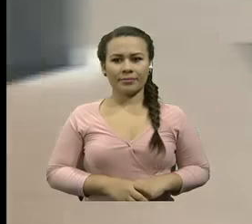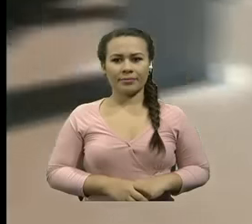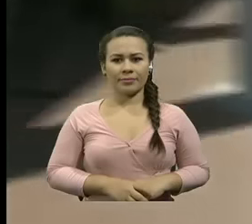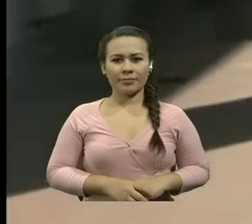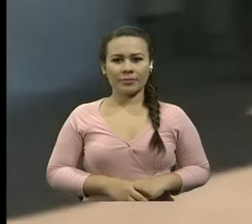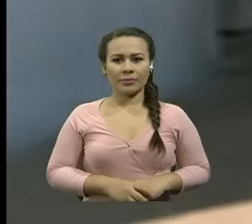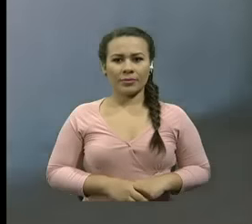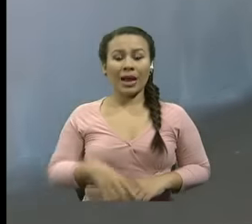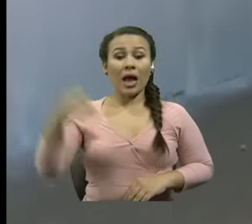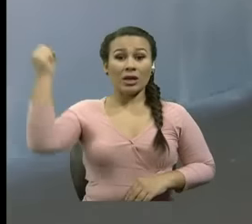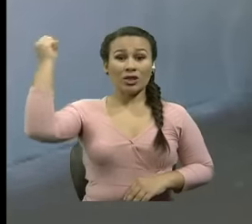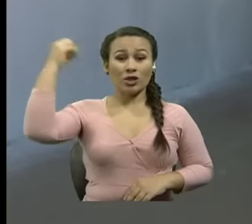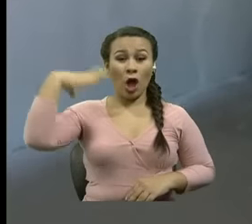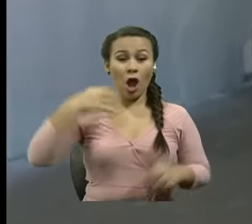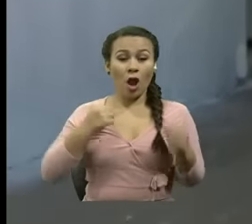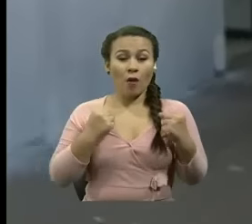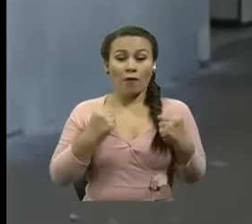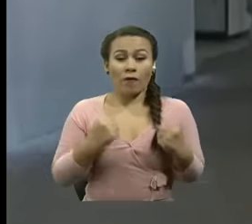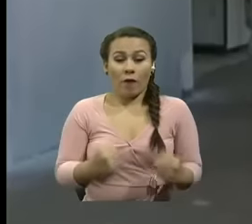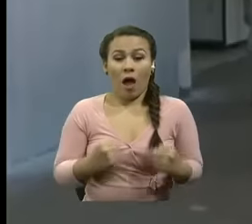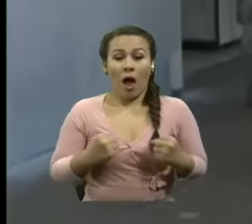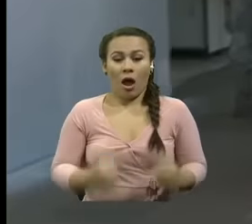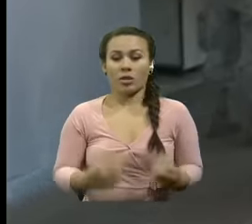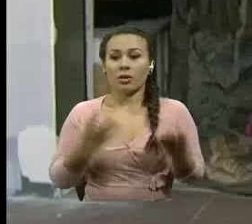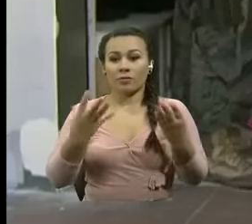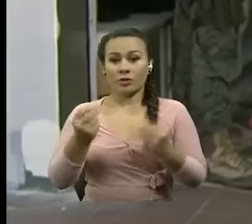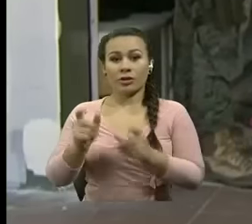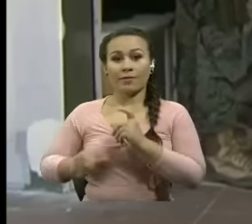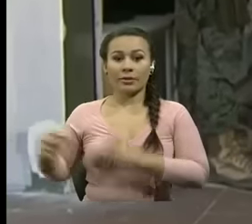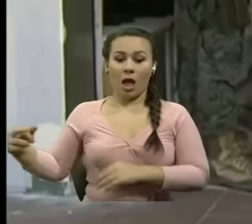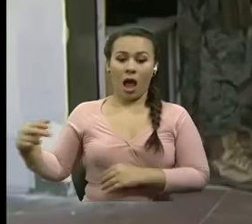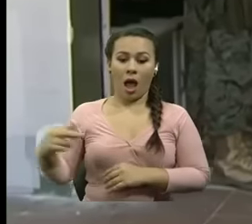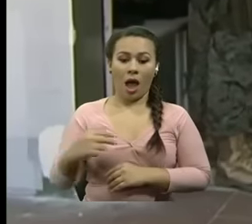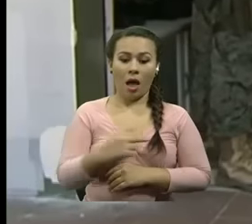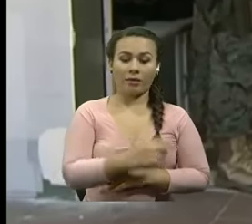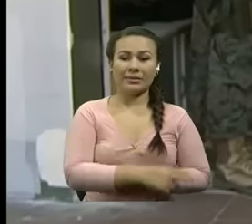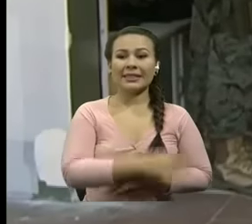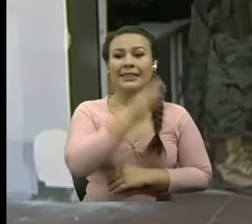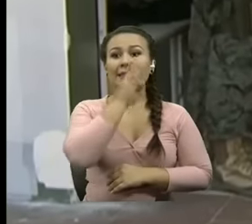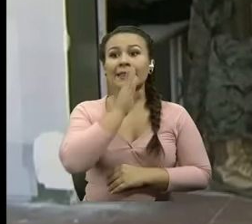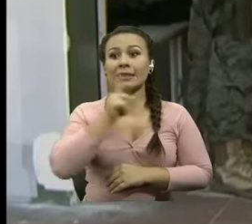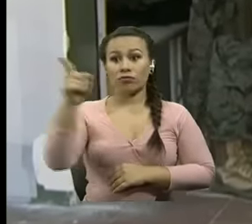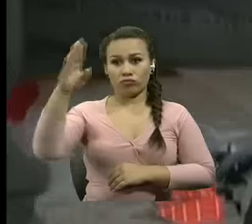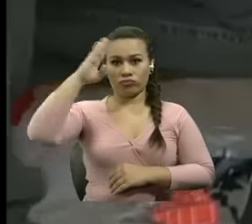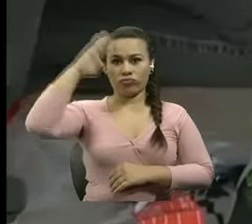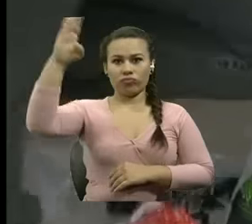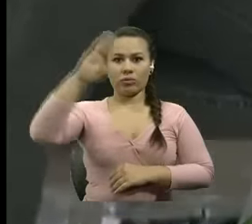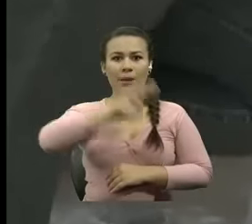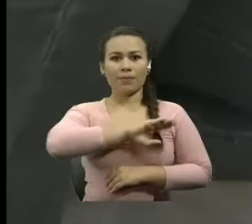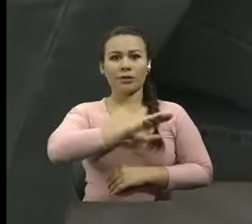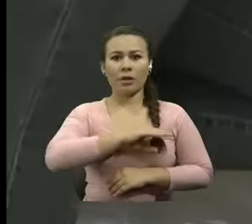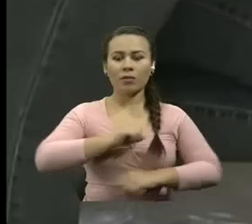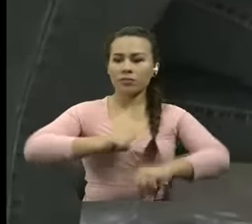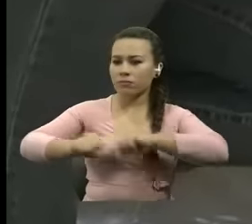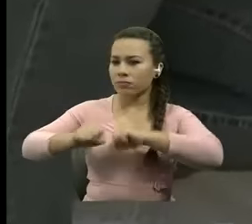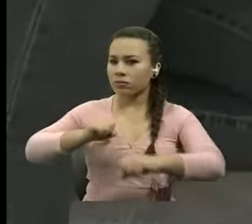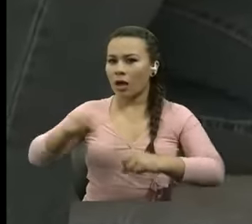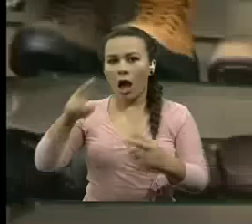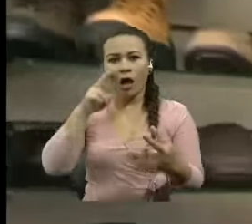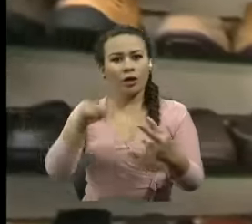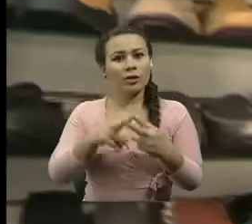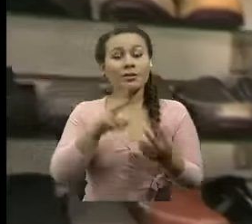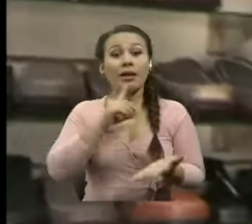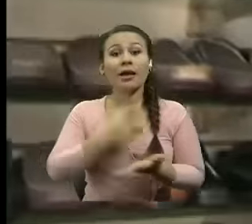bajo el sol intenso que sofocaba a los transeúntes se vio desfilar a la tropa uniformada en busca de conocer la realidad